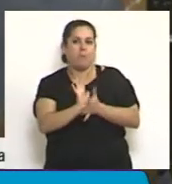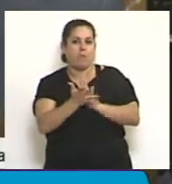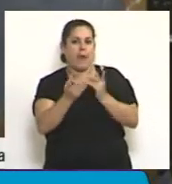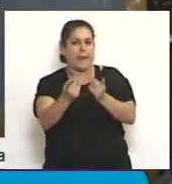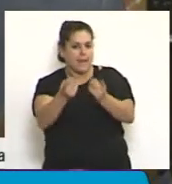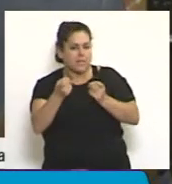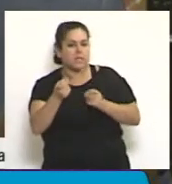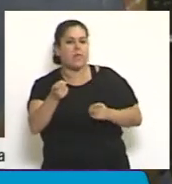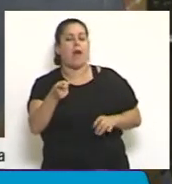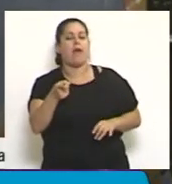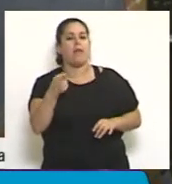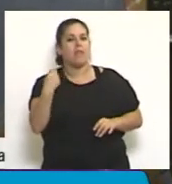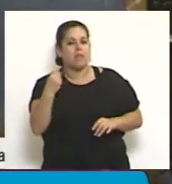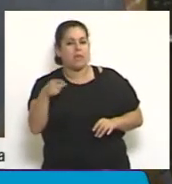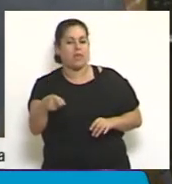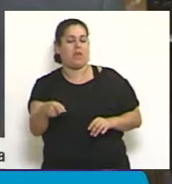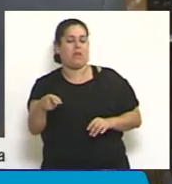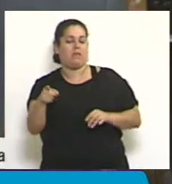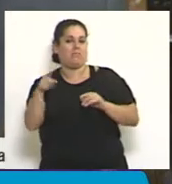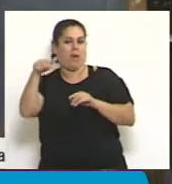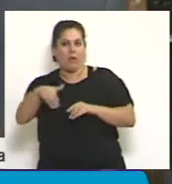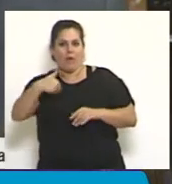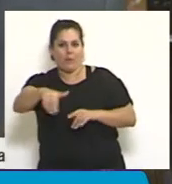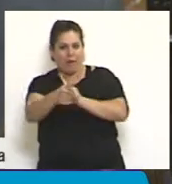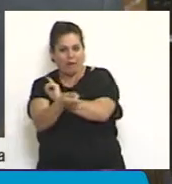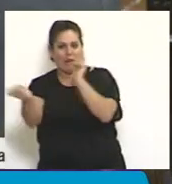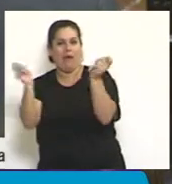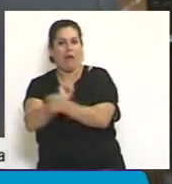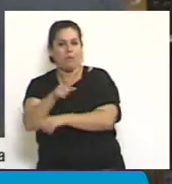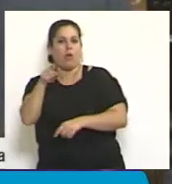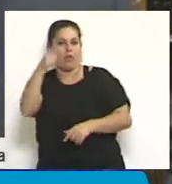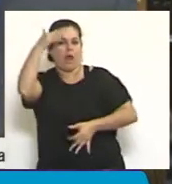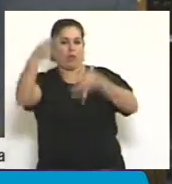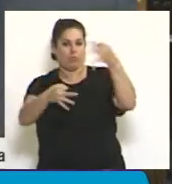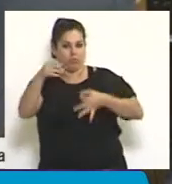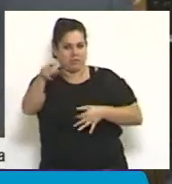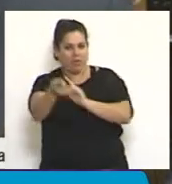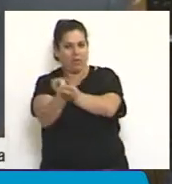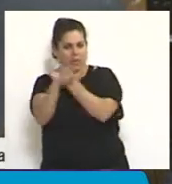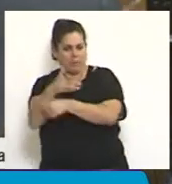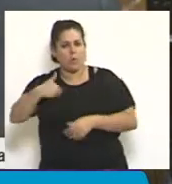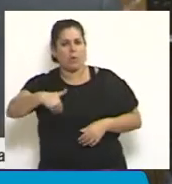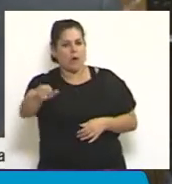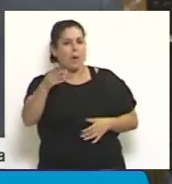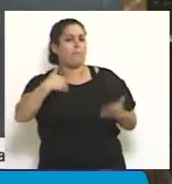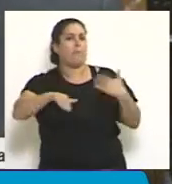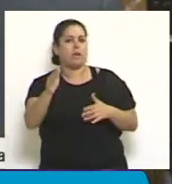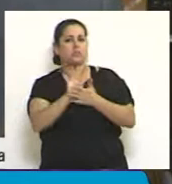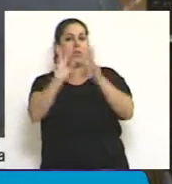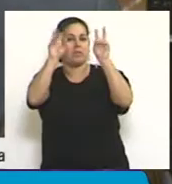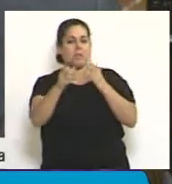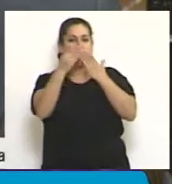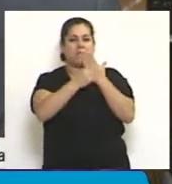de este paradigmático cambio que se opera en la justicia, sobre todo en lo que tiene que ver con el ministerio